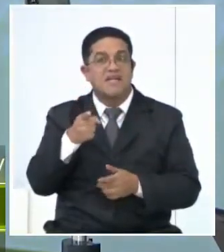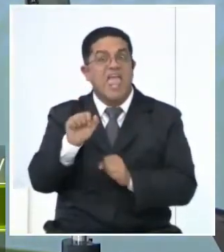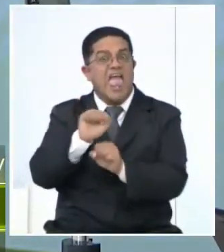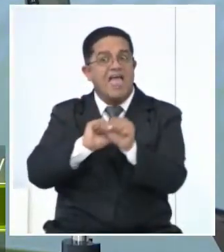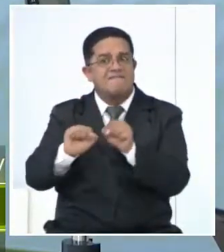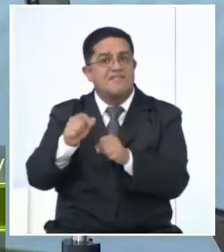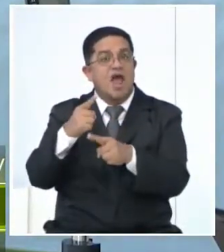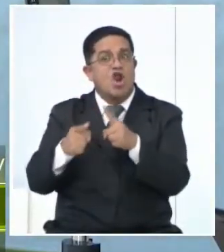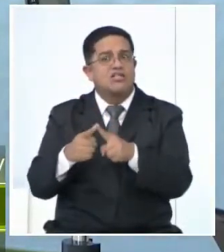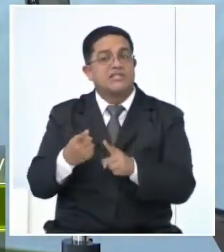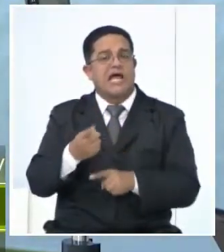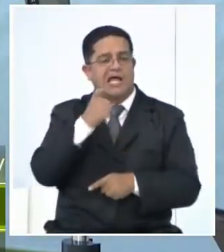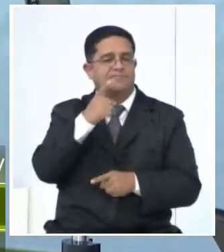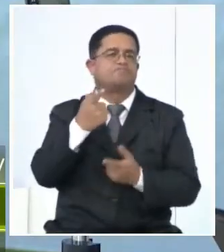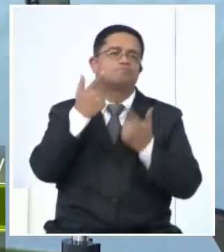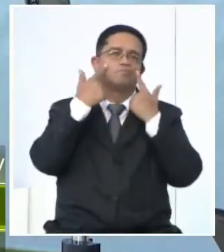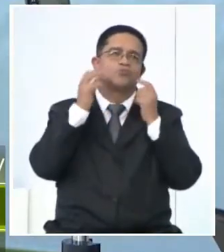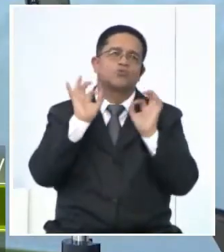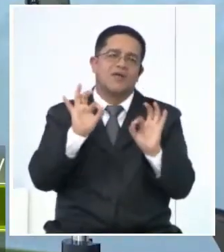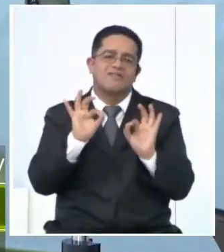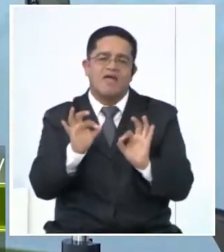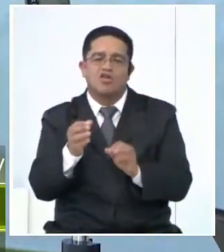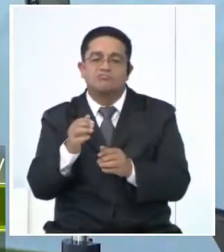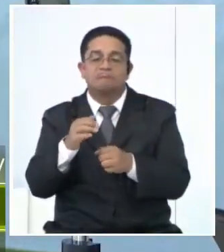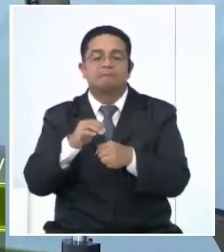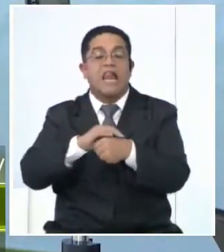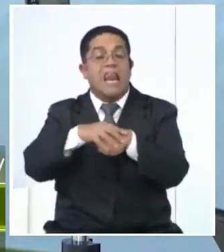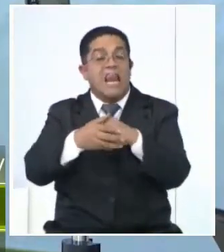Entonces siempre hay que tener cuidado con el cuidado de los alimentos,